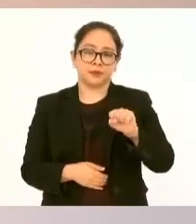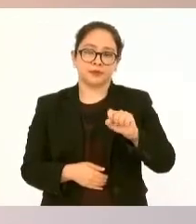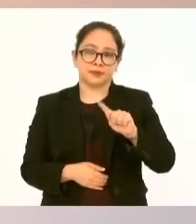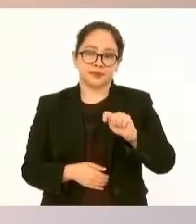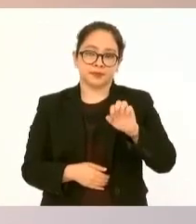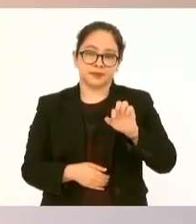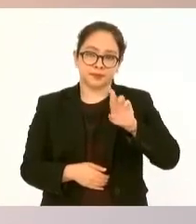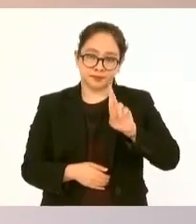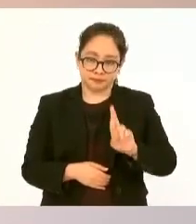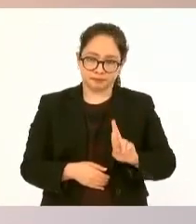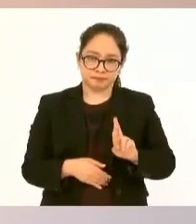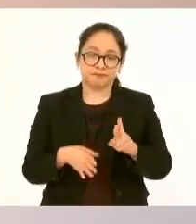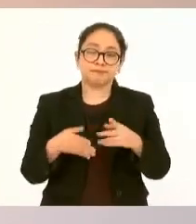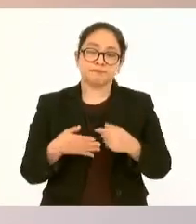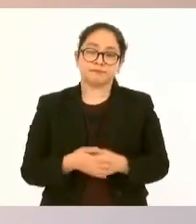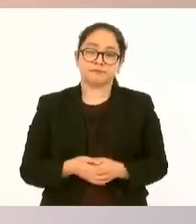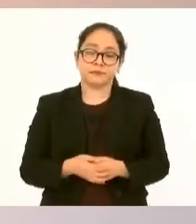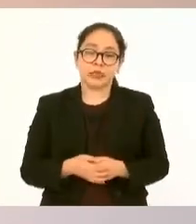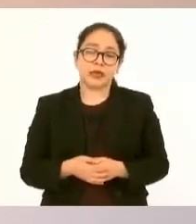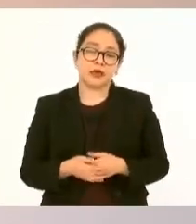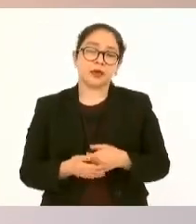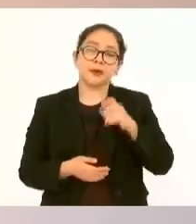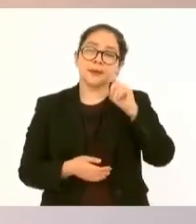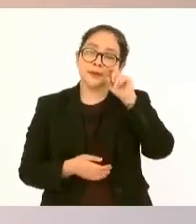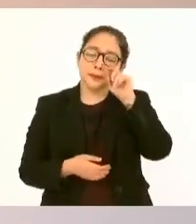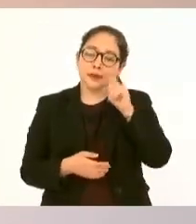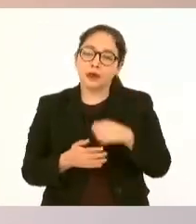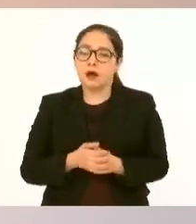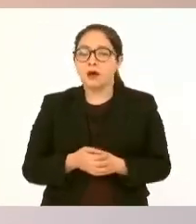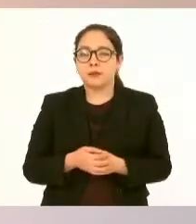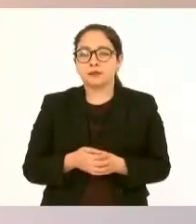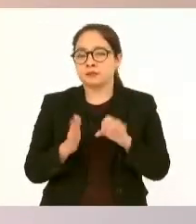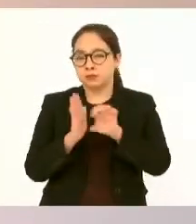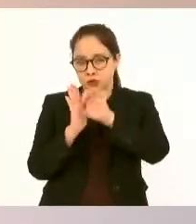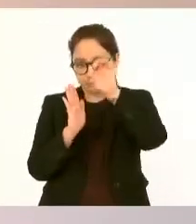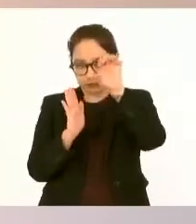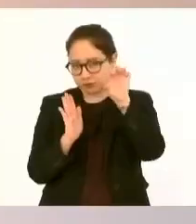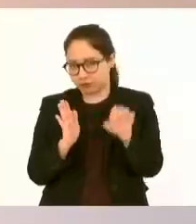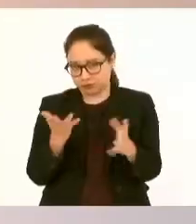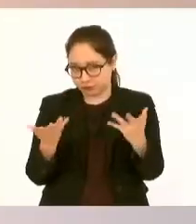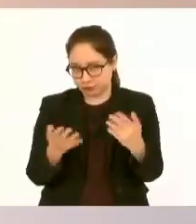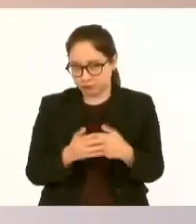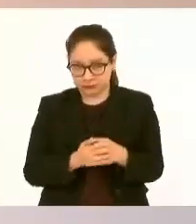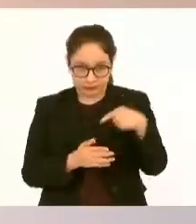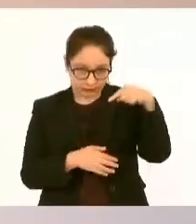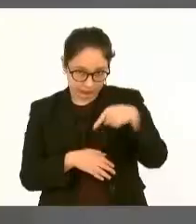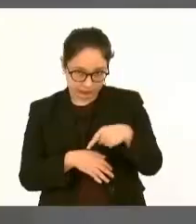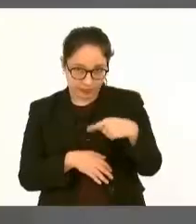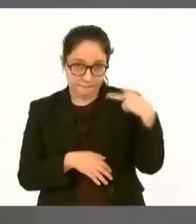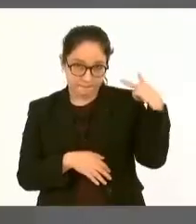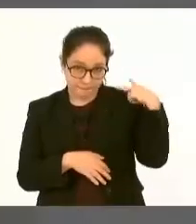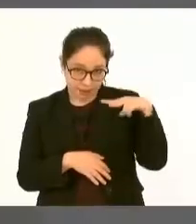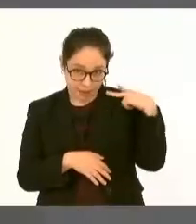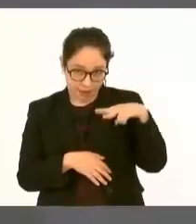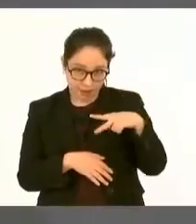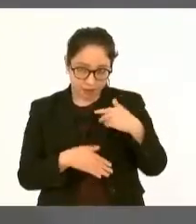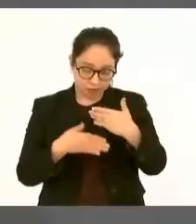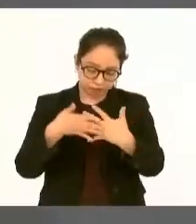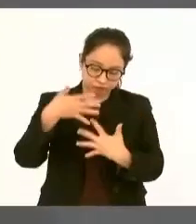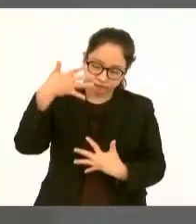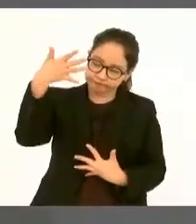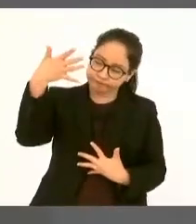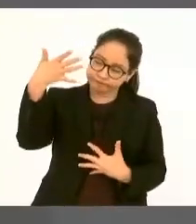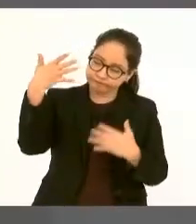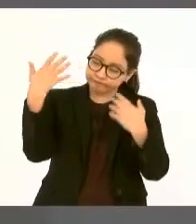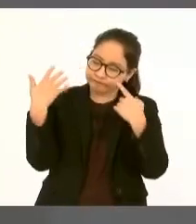estamos hablando de que en el caso de Veracruz se